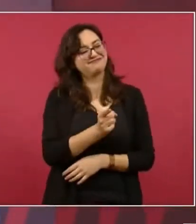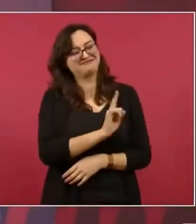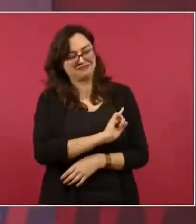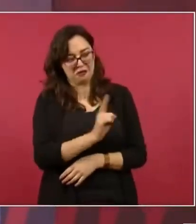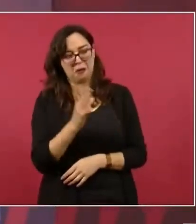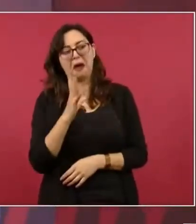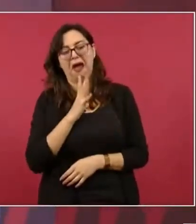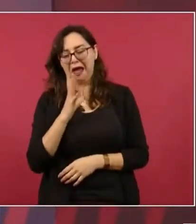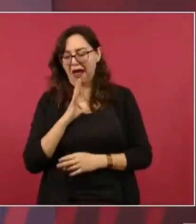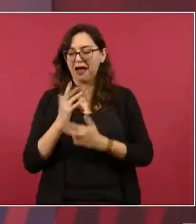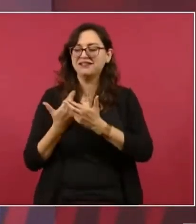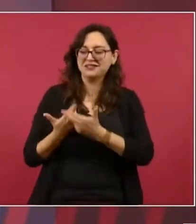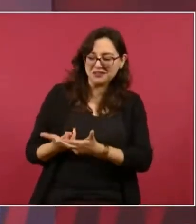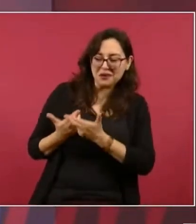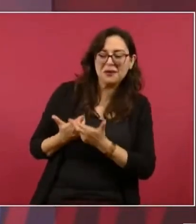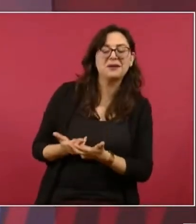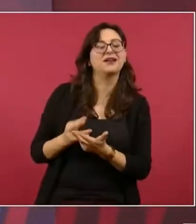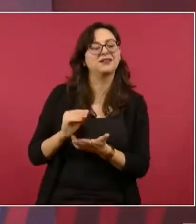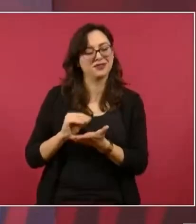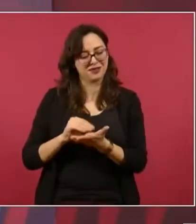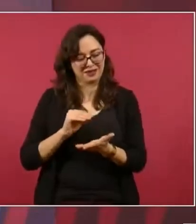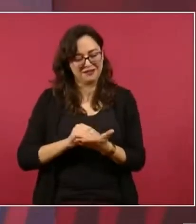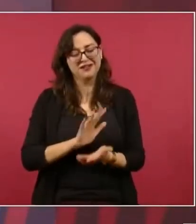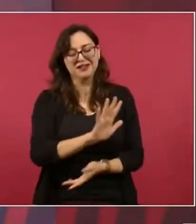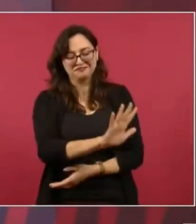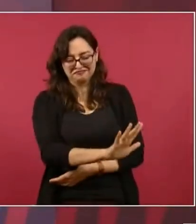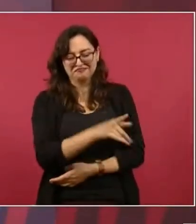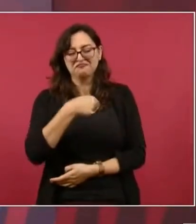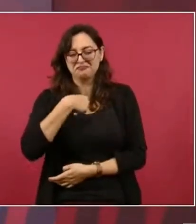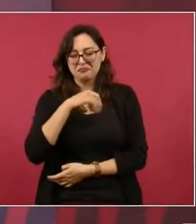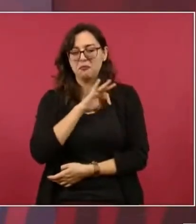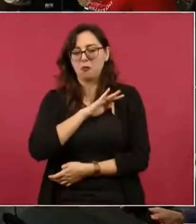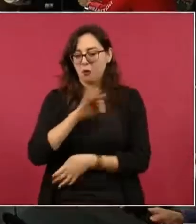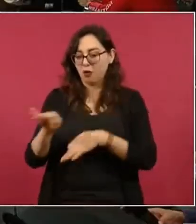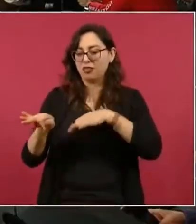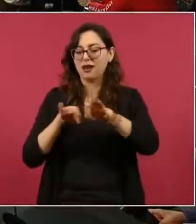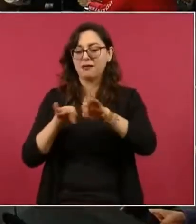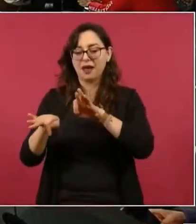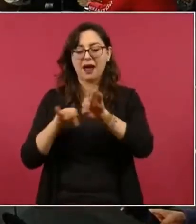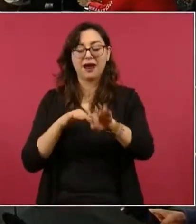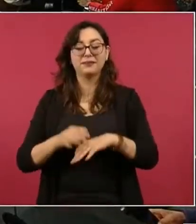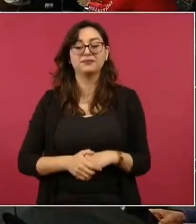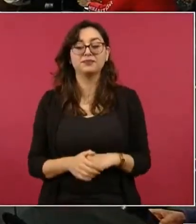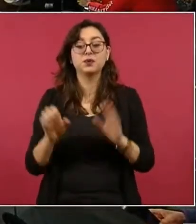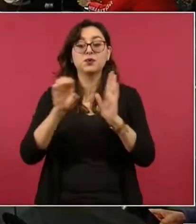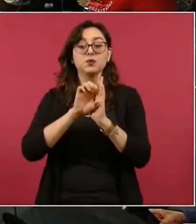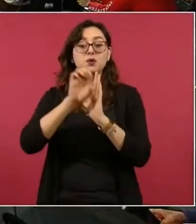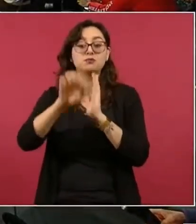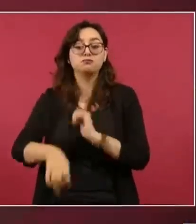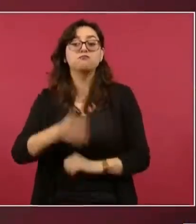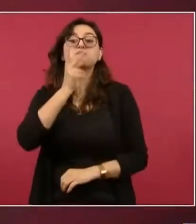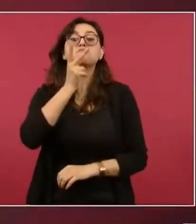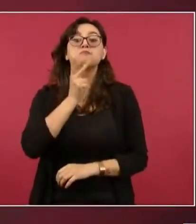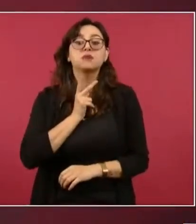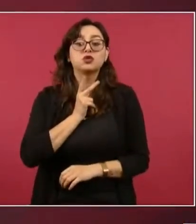llegaron a quedarse con el 20% del potencial